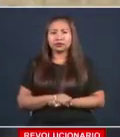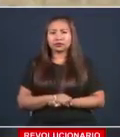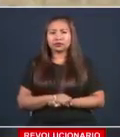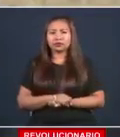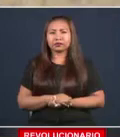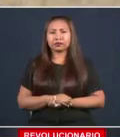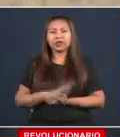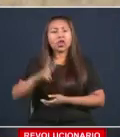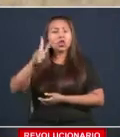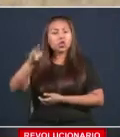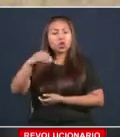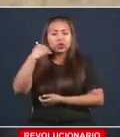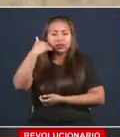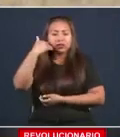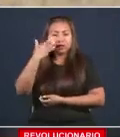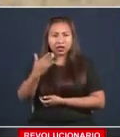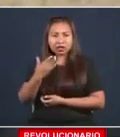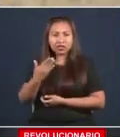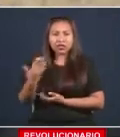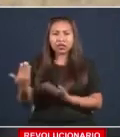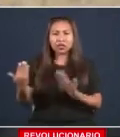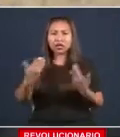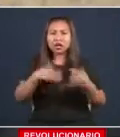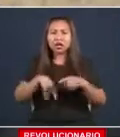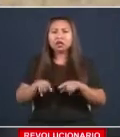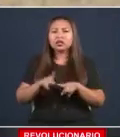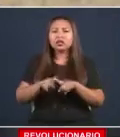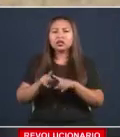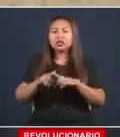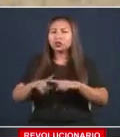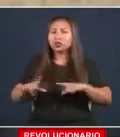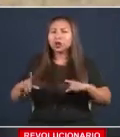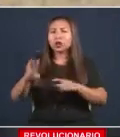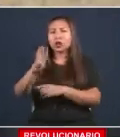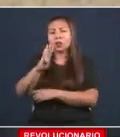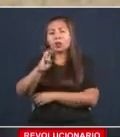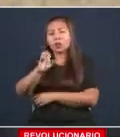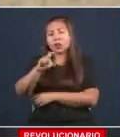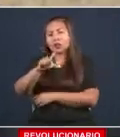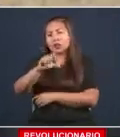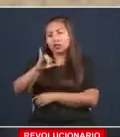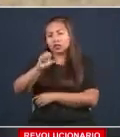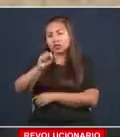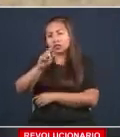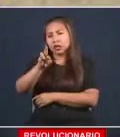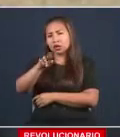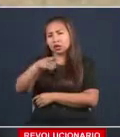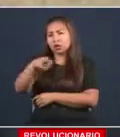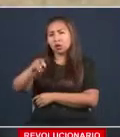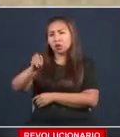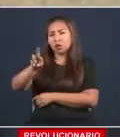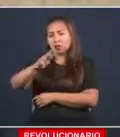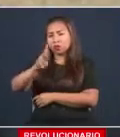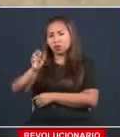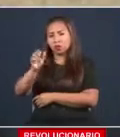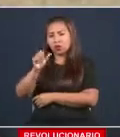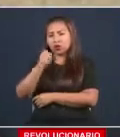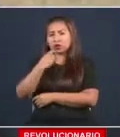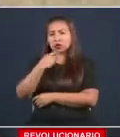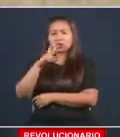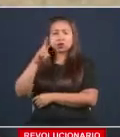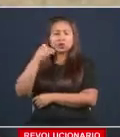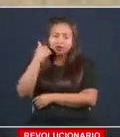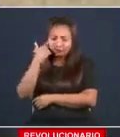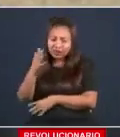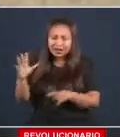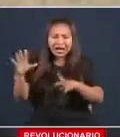fácil llegarle en un corregimiento como el de Belisario Porra a 60 mil personas. No es fácil armar 30